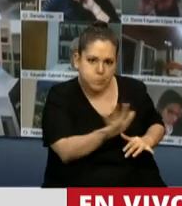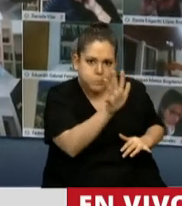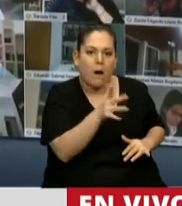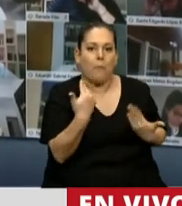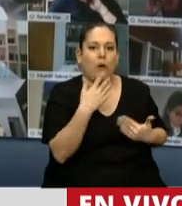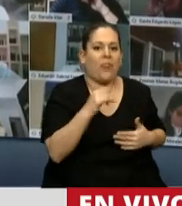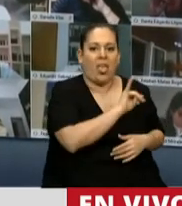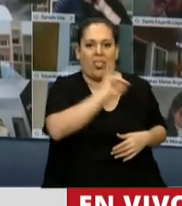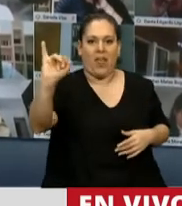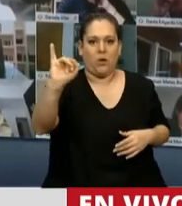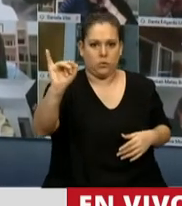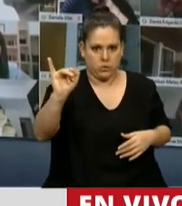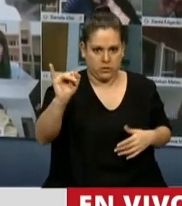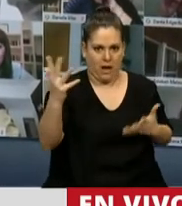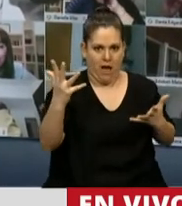avisar.